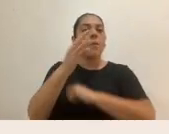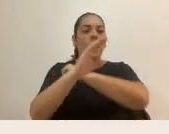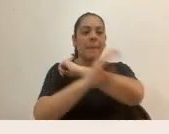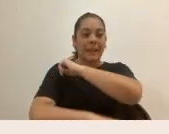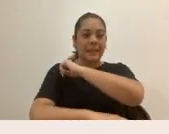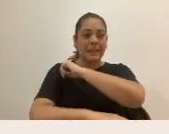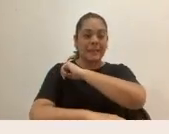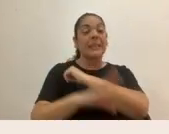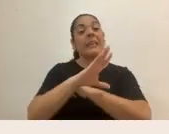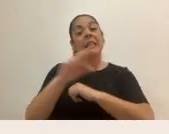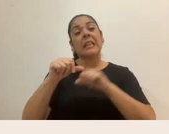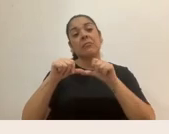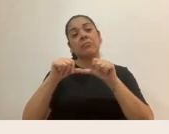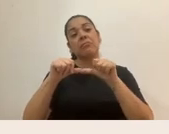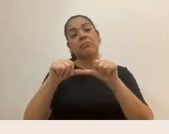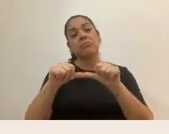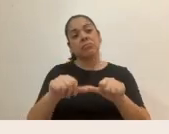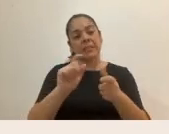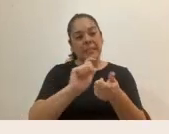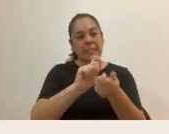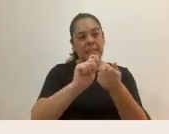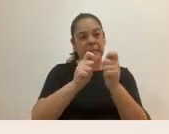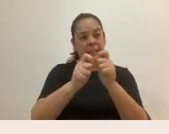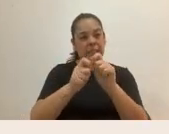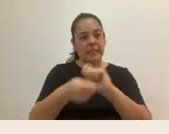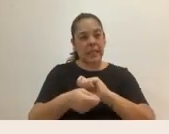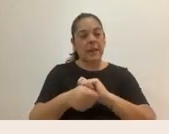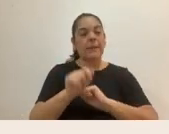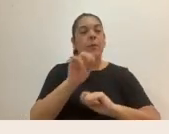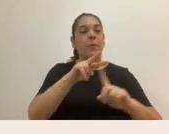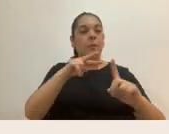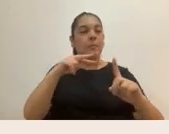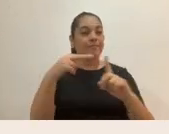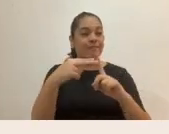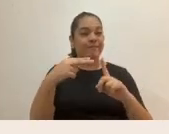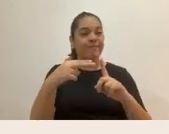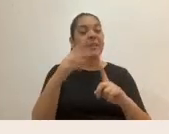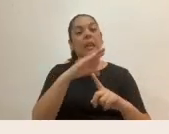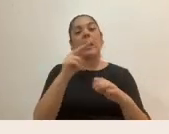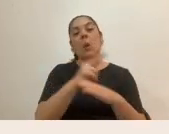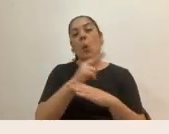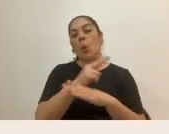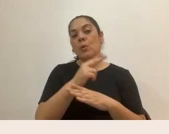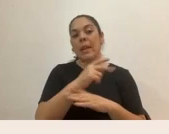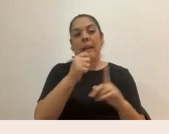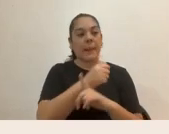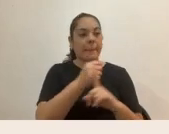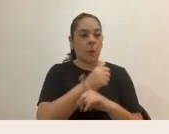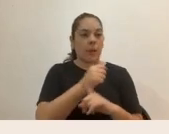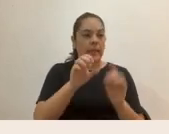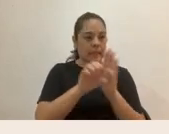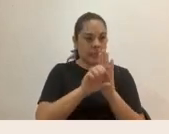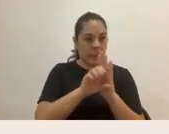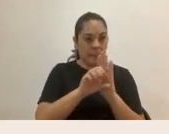transformando esta visión y utilizar la violencia, por ejemplo,